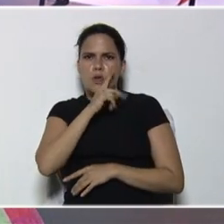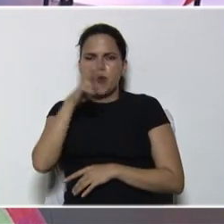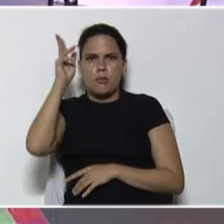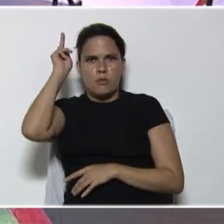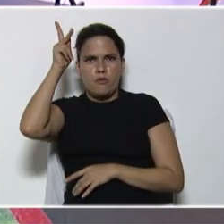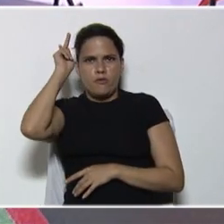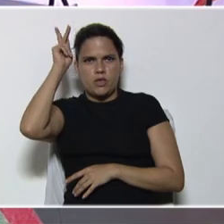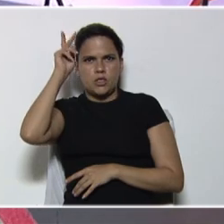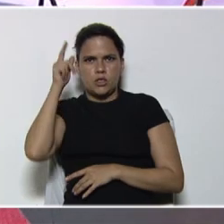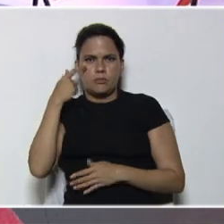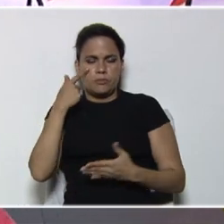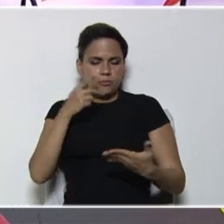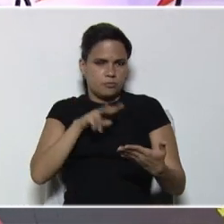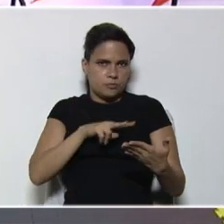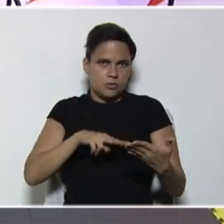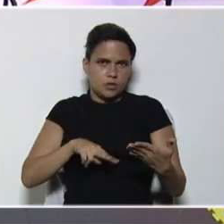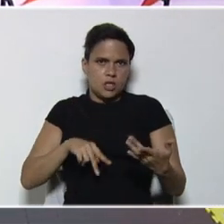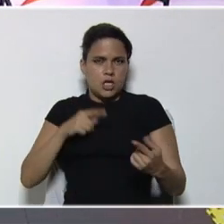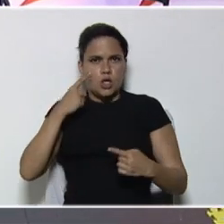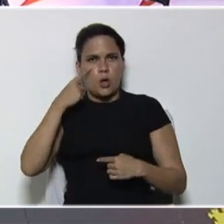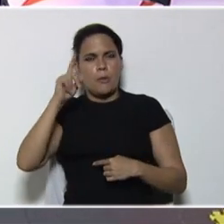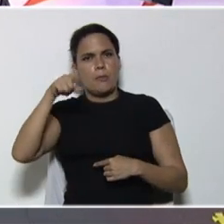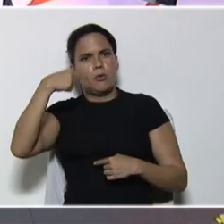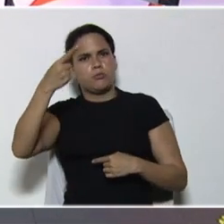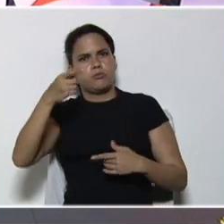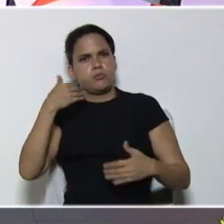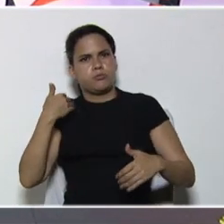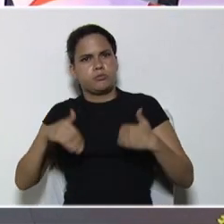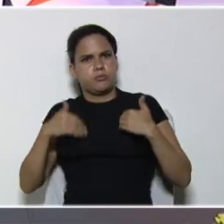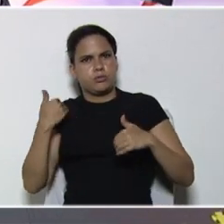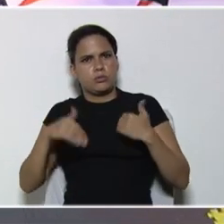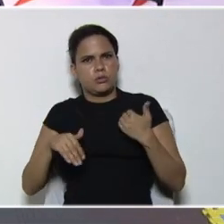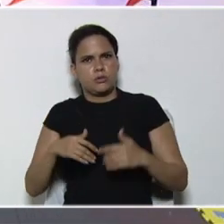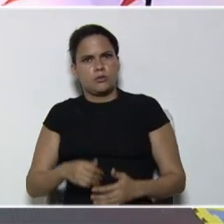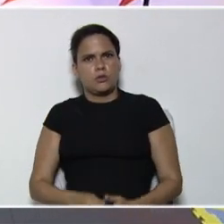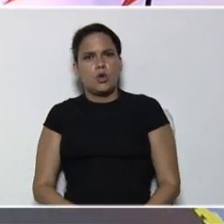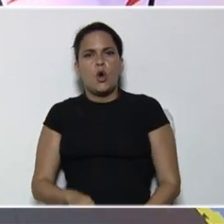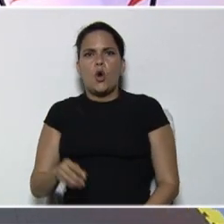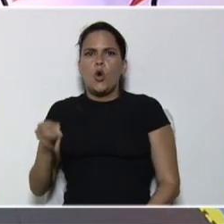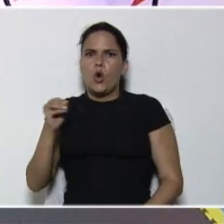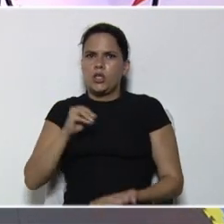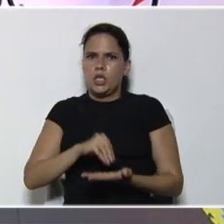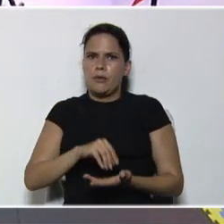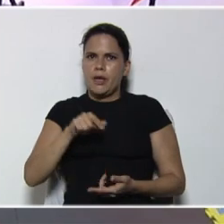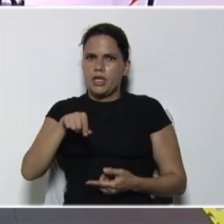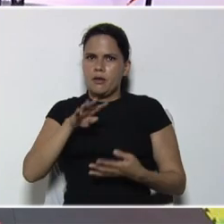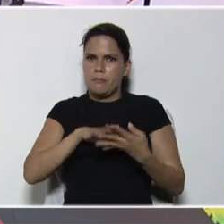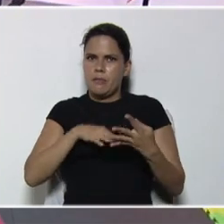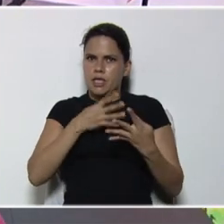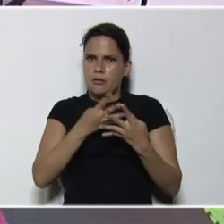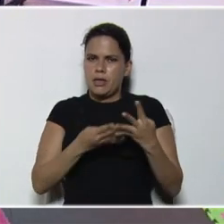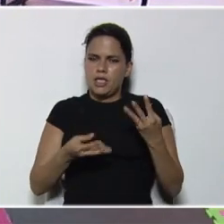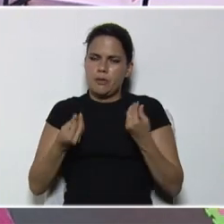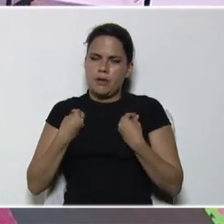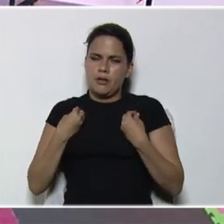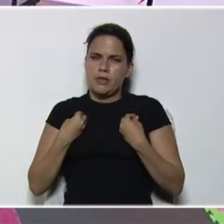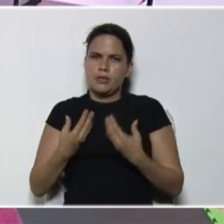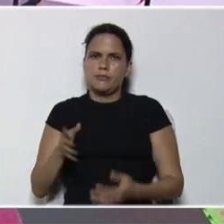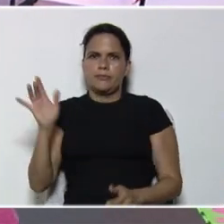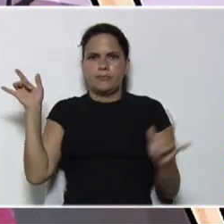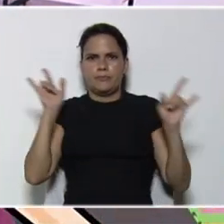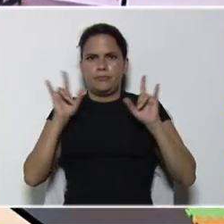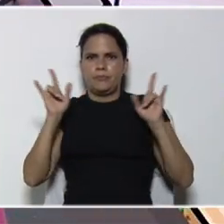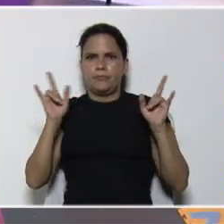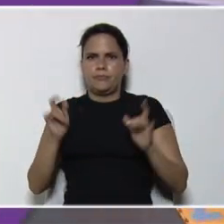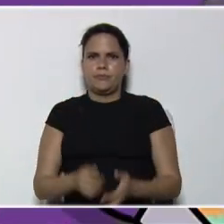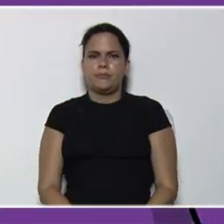revisar el encartado, y nos vemos, el próximo miércoles, en una nueva entrega, de matemáticas, para la vida, chao.